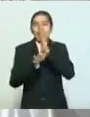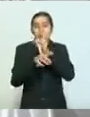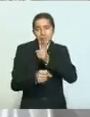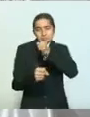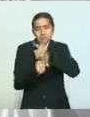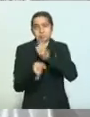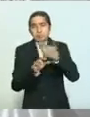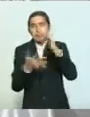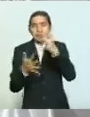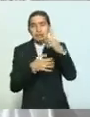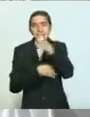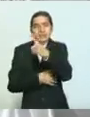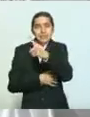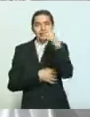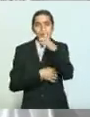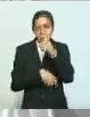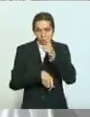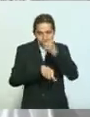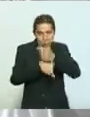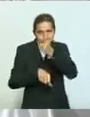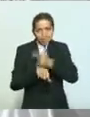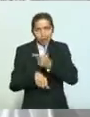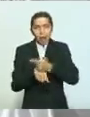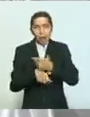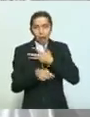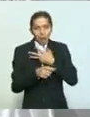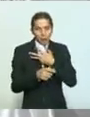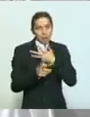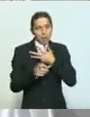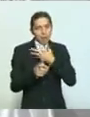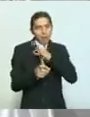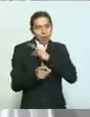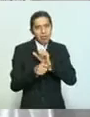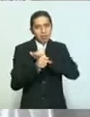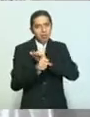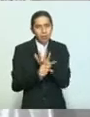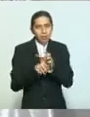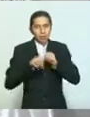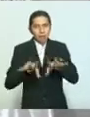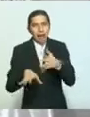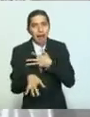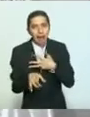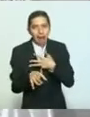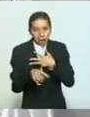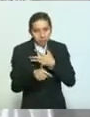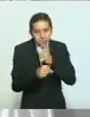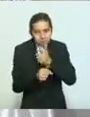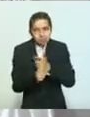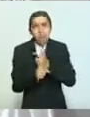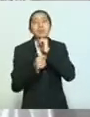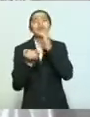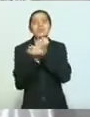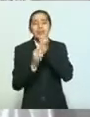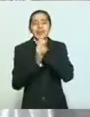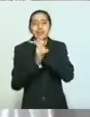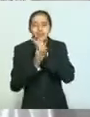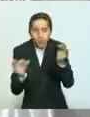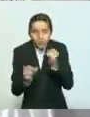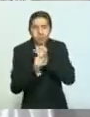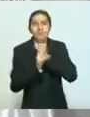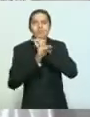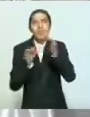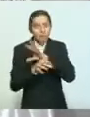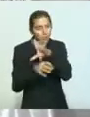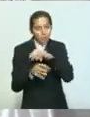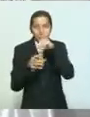de 100 casos sospechosos de COVID-19, pero sobre todo de dar la información oportuna,